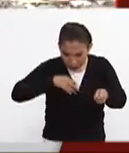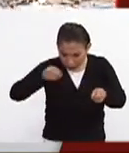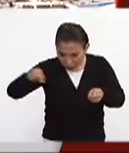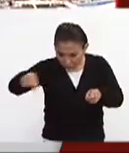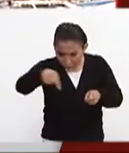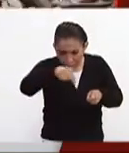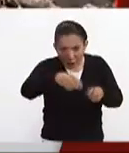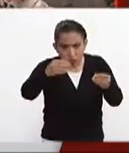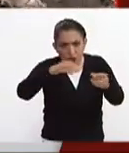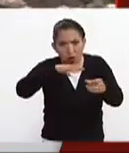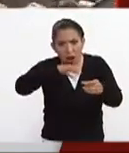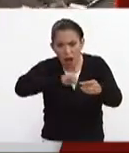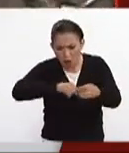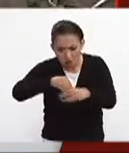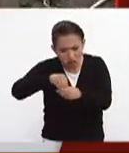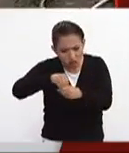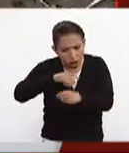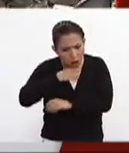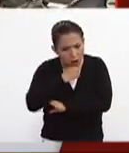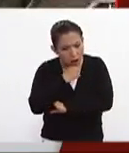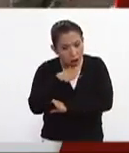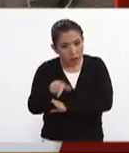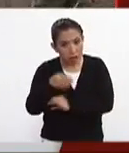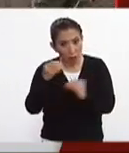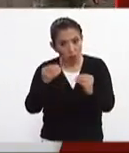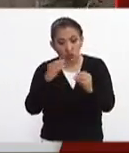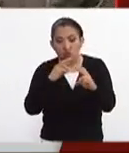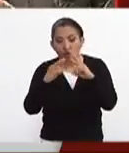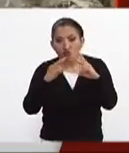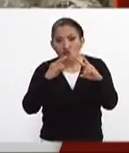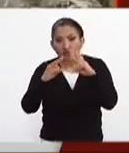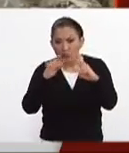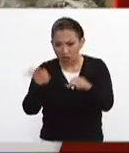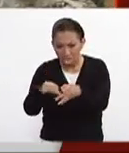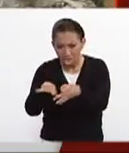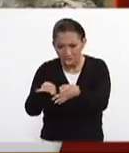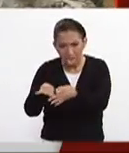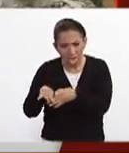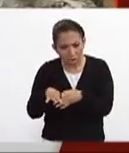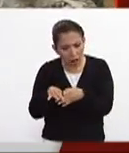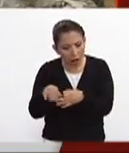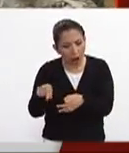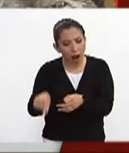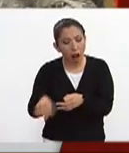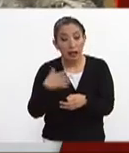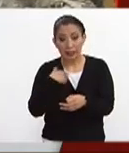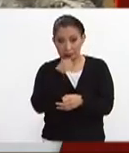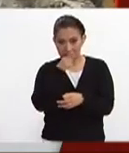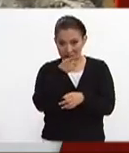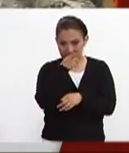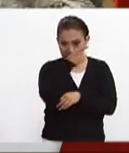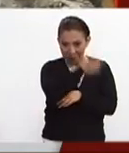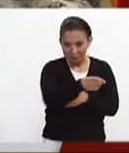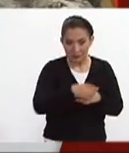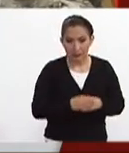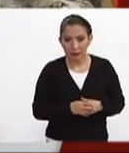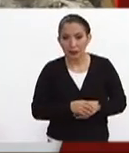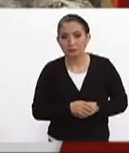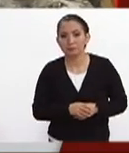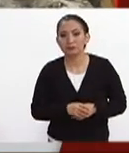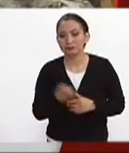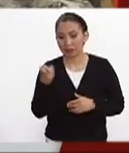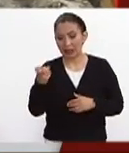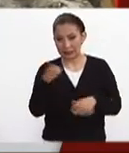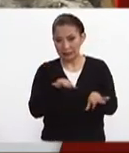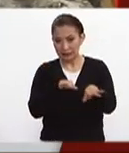hay mucho calor y además hay muchas voces para ti también comentarte que con